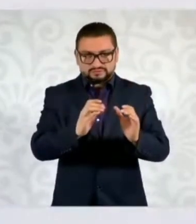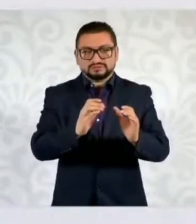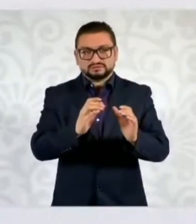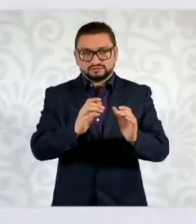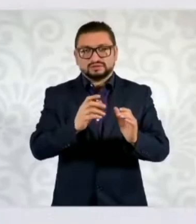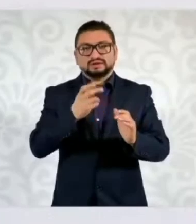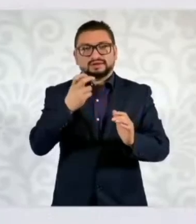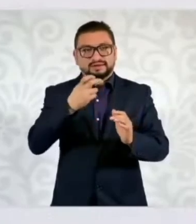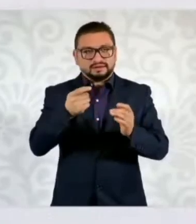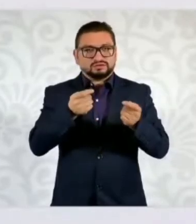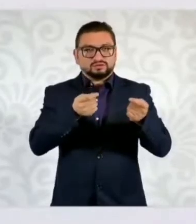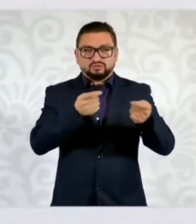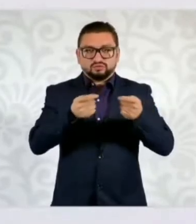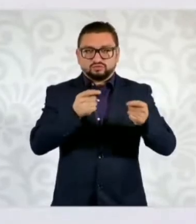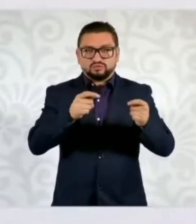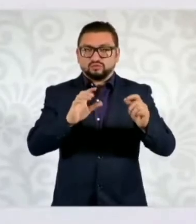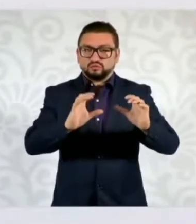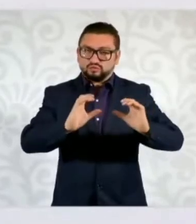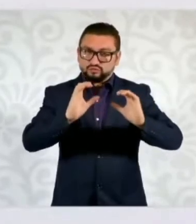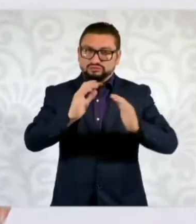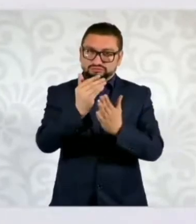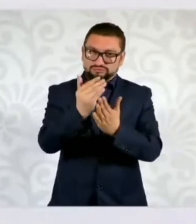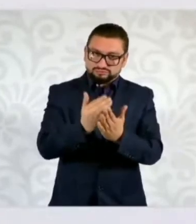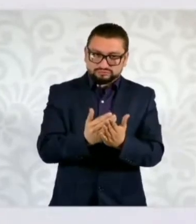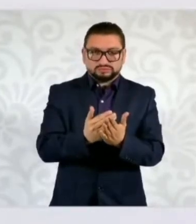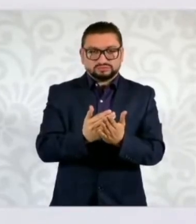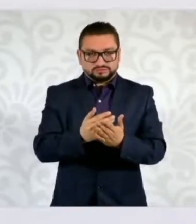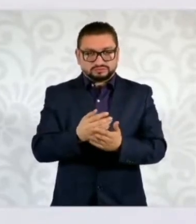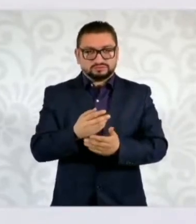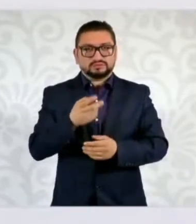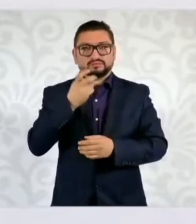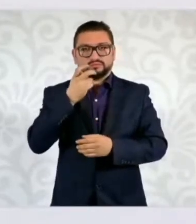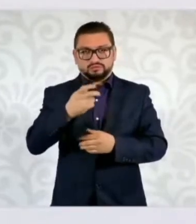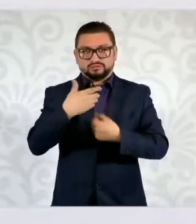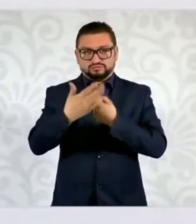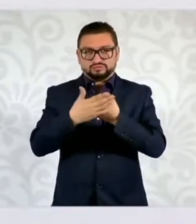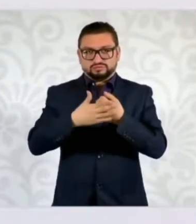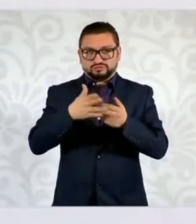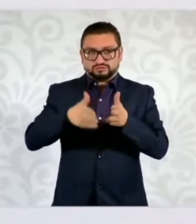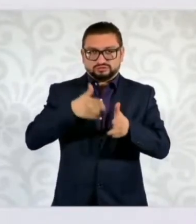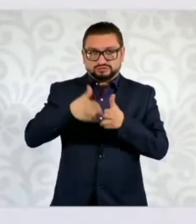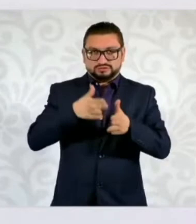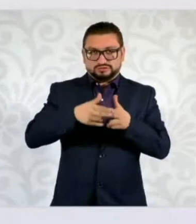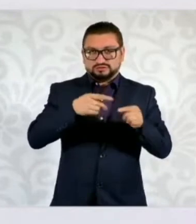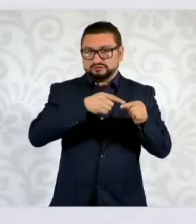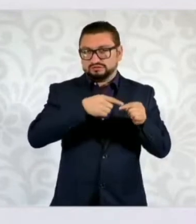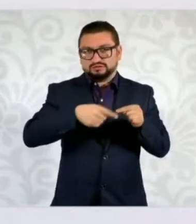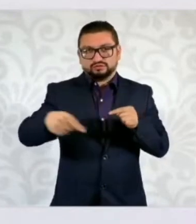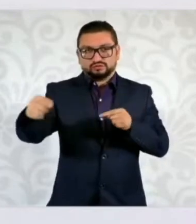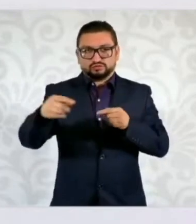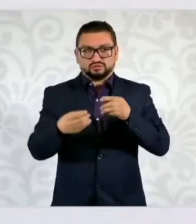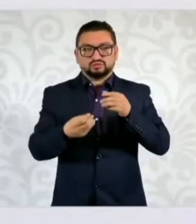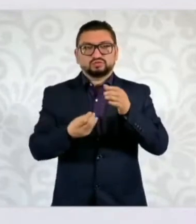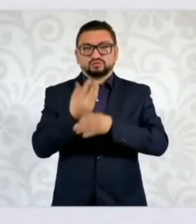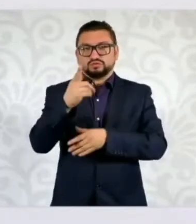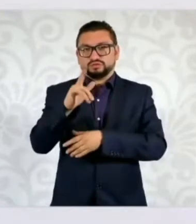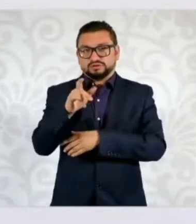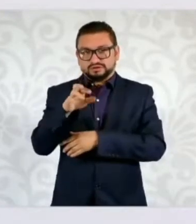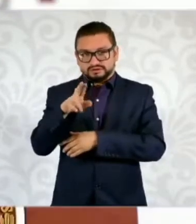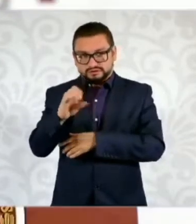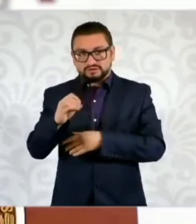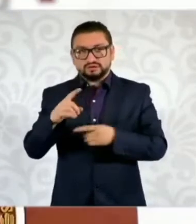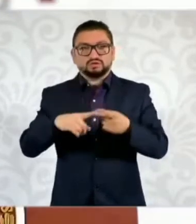mitigación. Entonces, para el tren que va a ir, por ejemplo, a Nuevo Laredo o el tren a